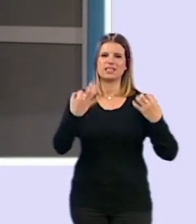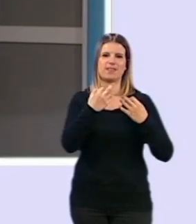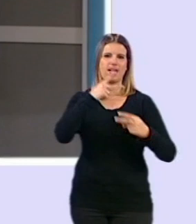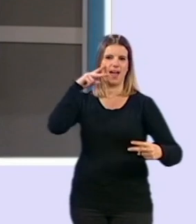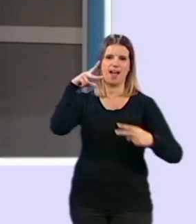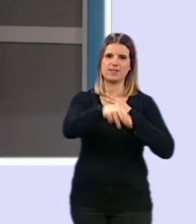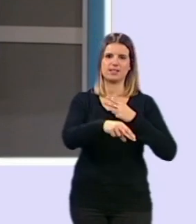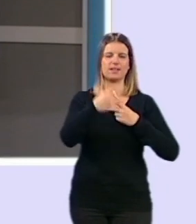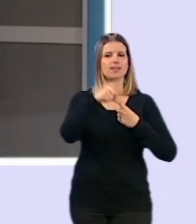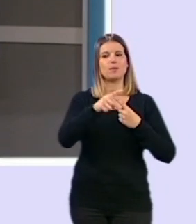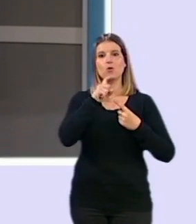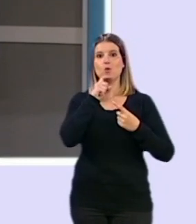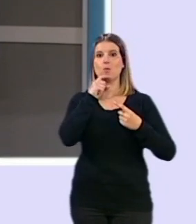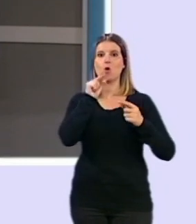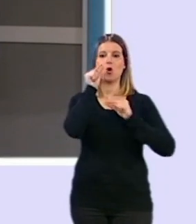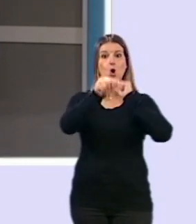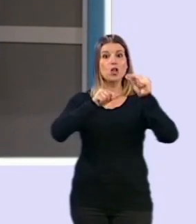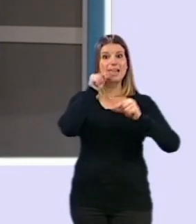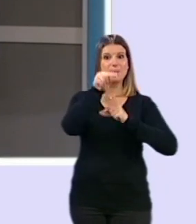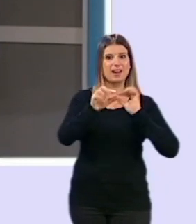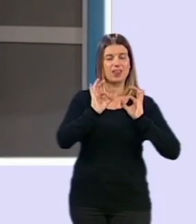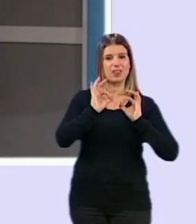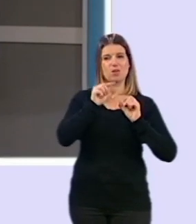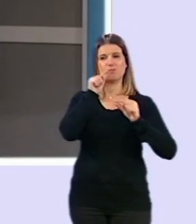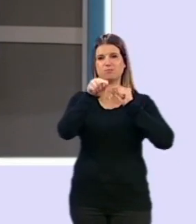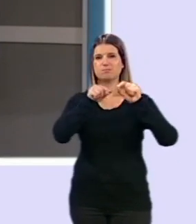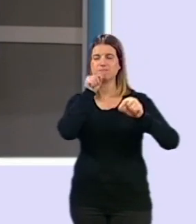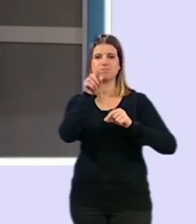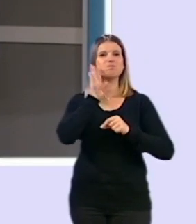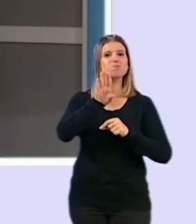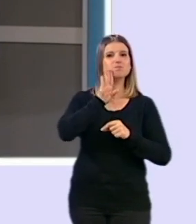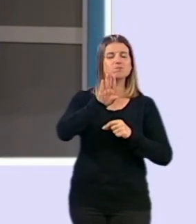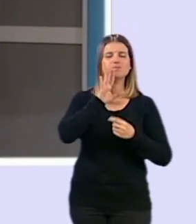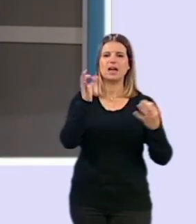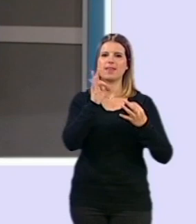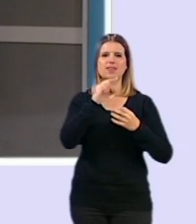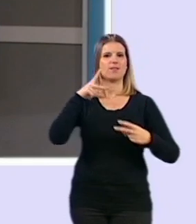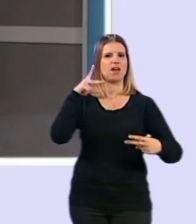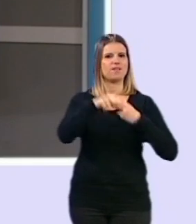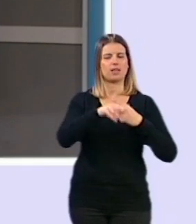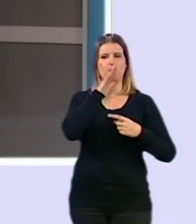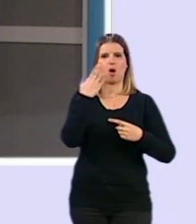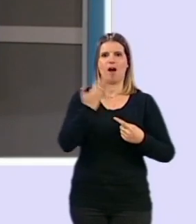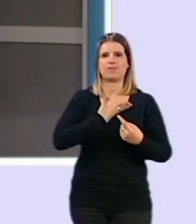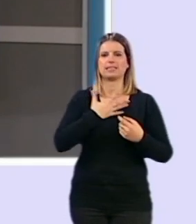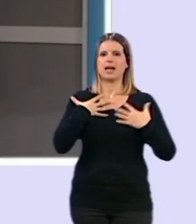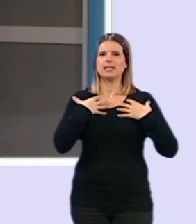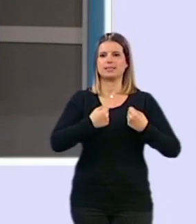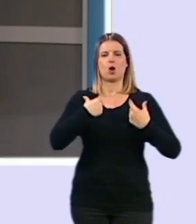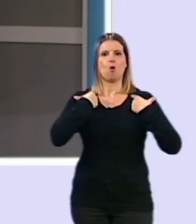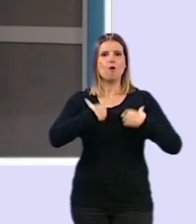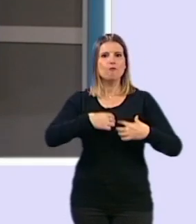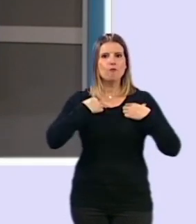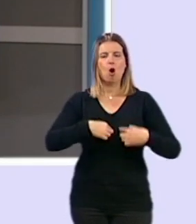controlar nuestra contaminación, contaminación de ciudades que afectan al final a la salud bronquial y pulmonar de todos los ciudadanos.